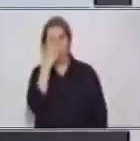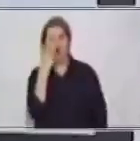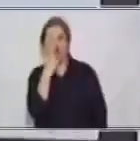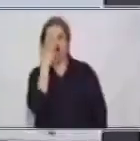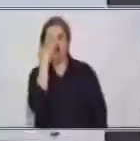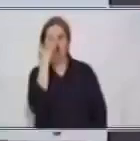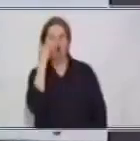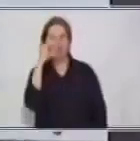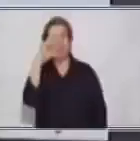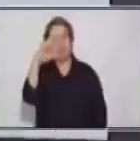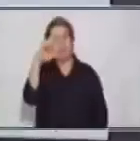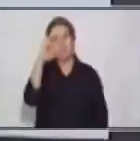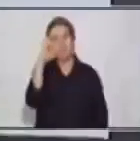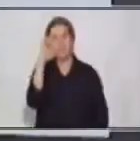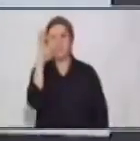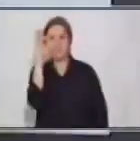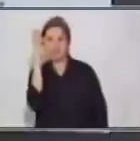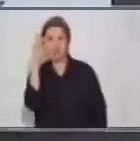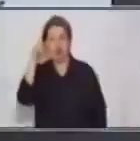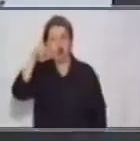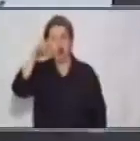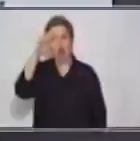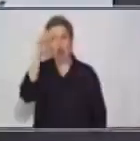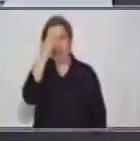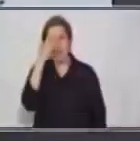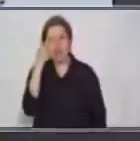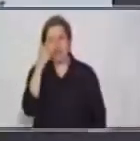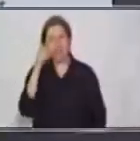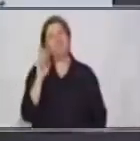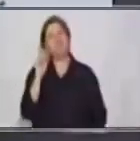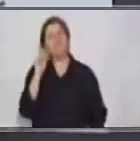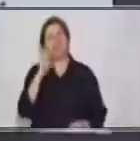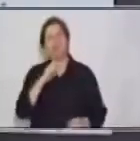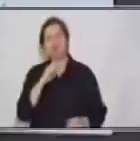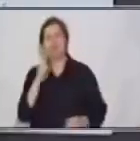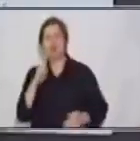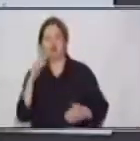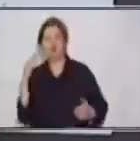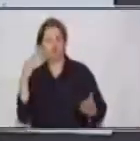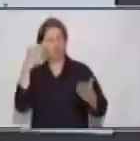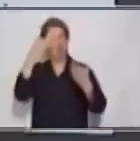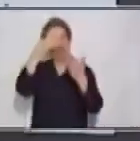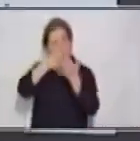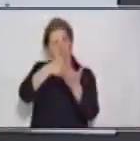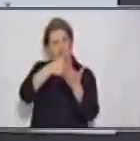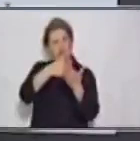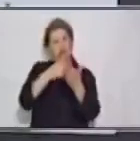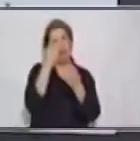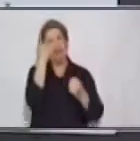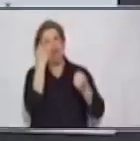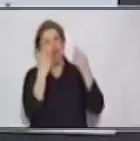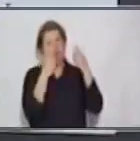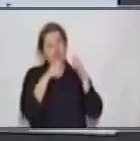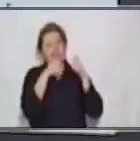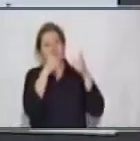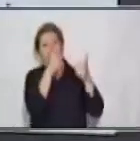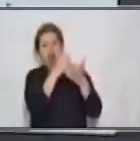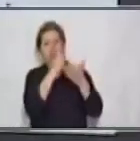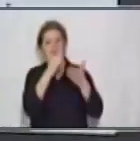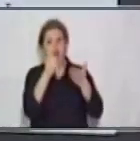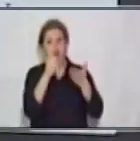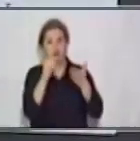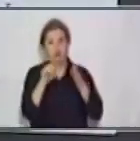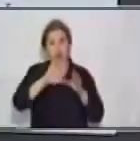más al grano, podríamos decir. Mientras las conjunciones unen frases, profundizamos más cuando usamos